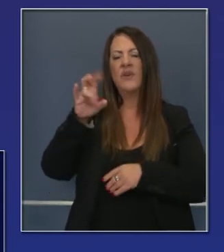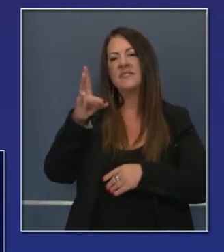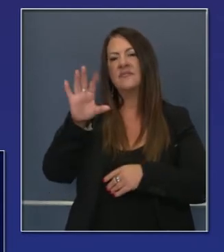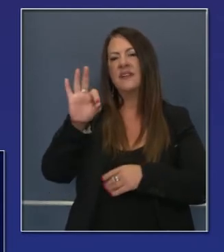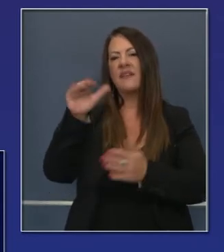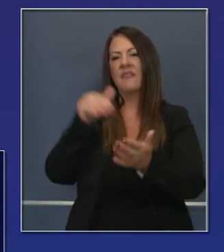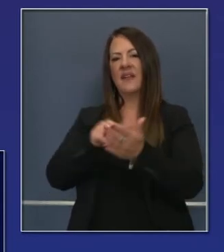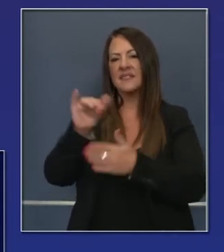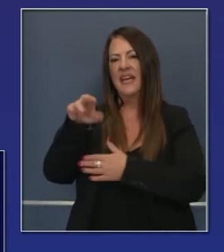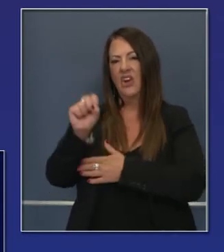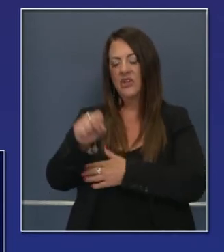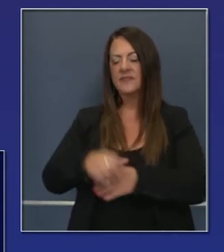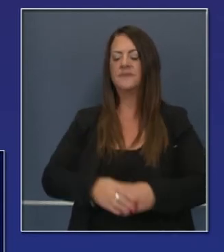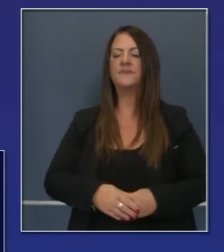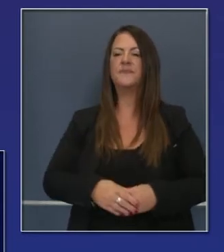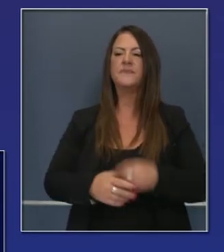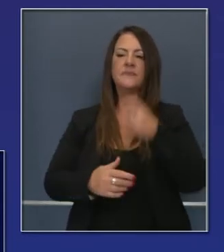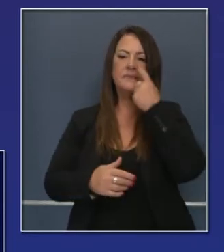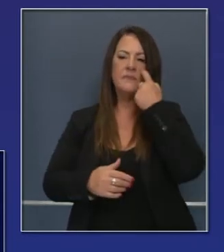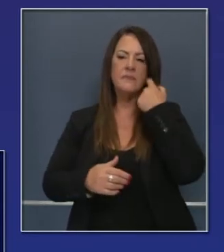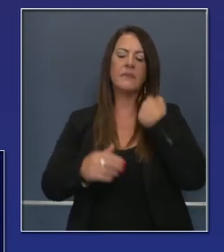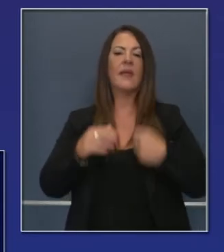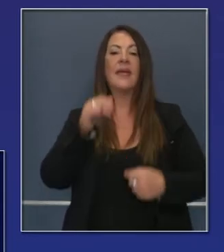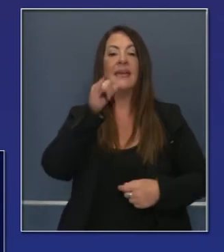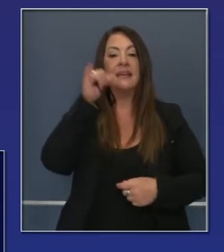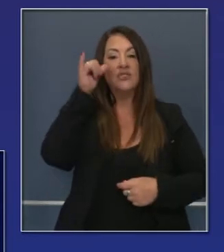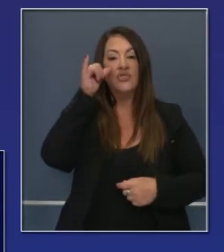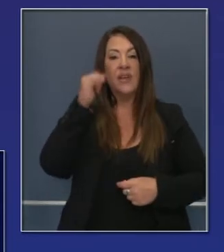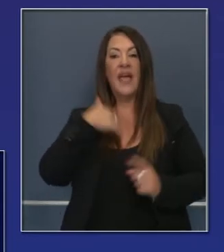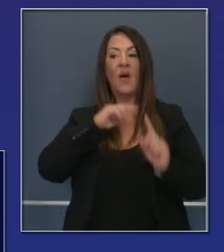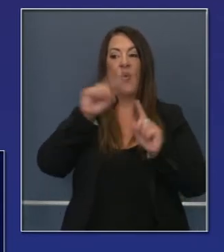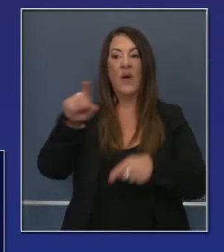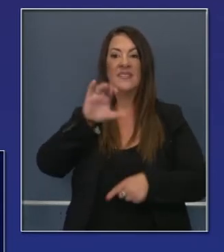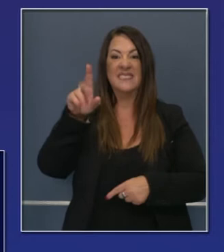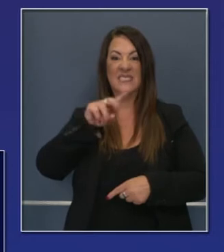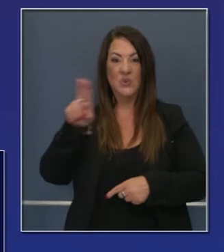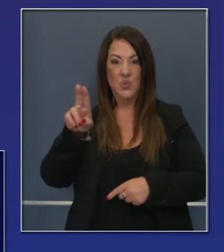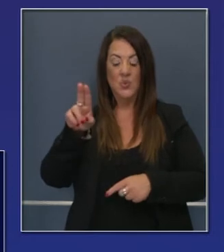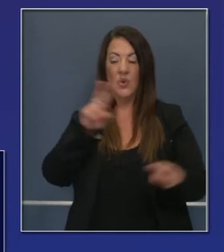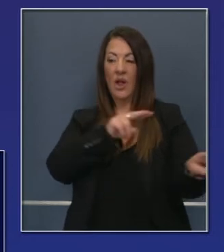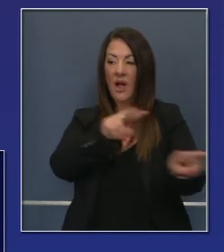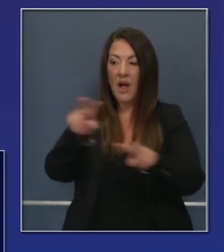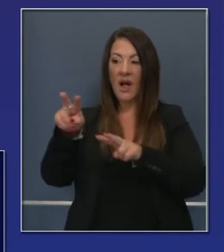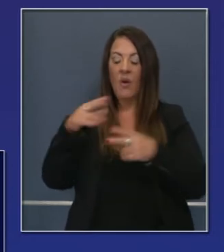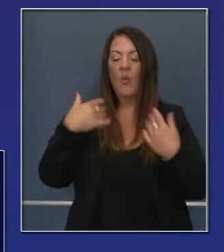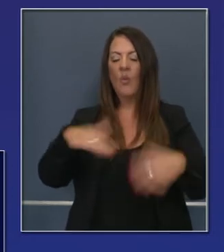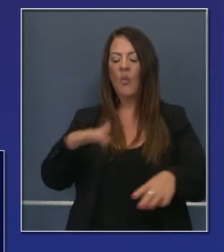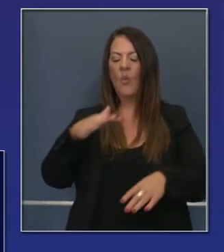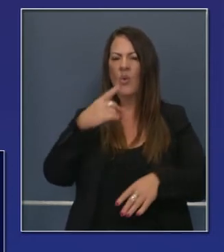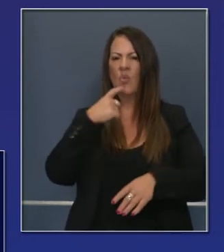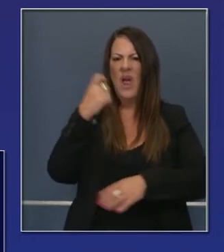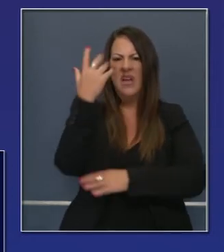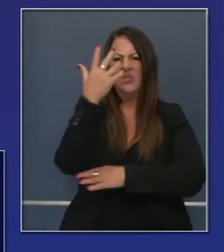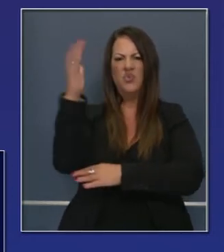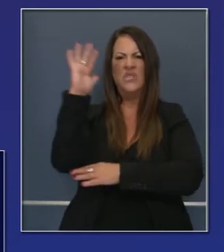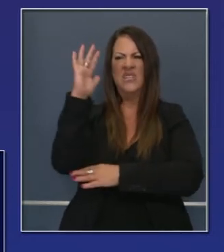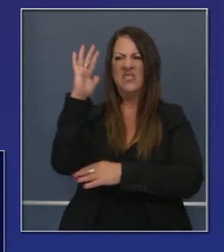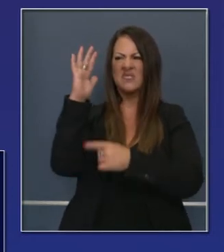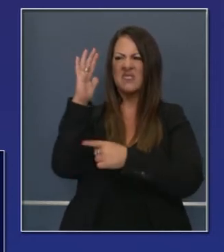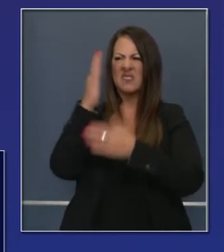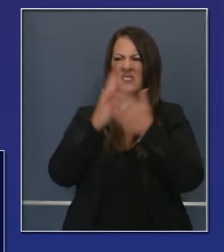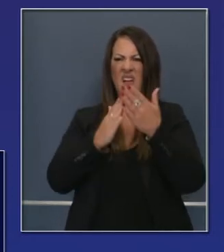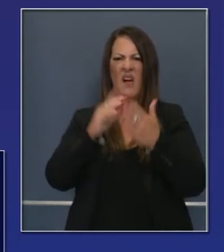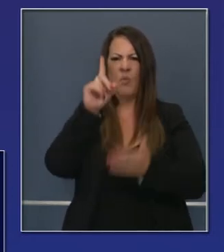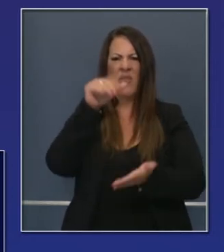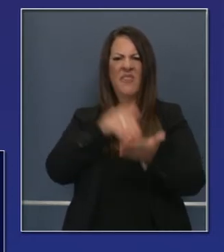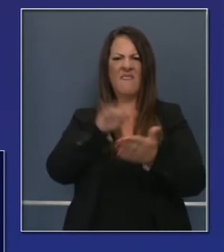contenimiento el viernes. Y ayer vimos que este es uno de los bosques más majestuosos que existen en el